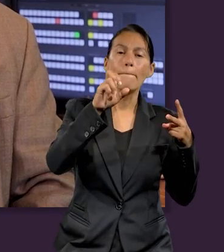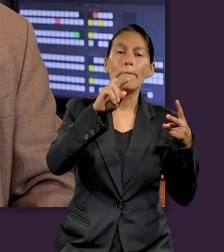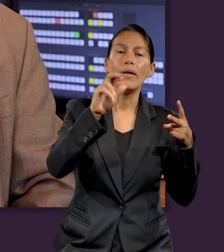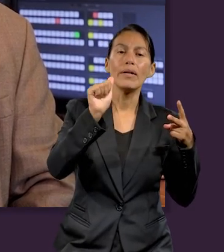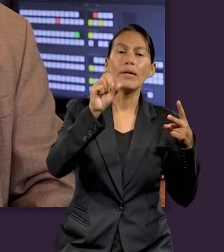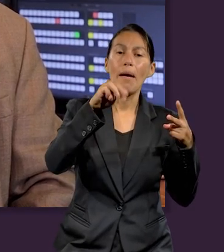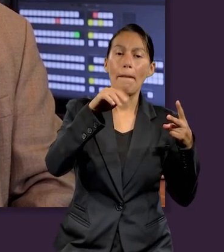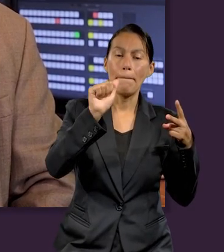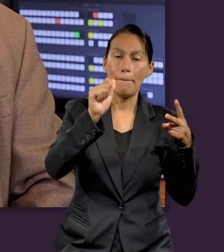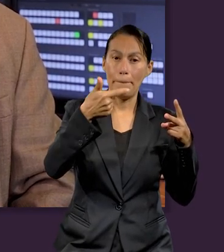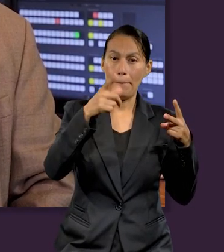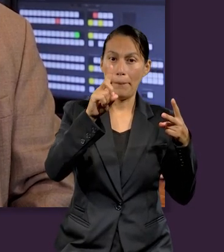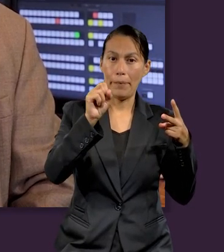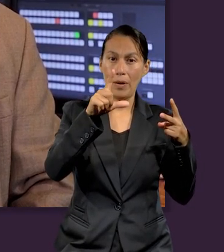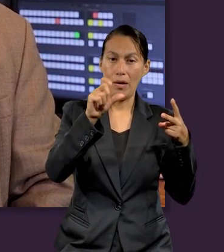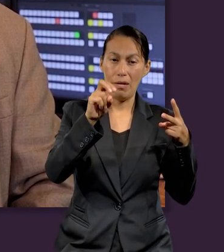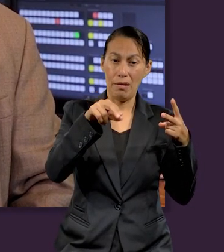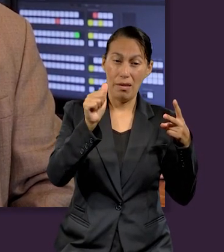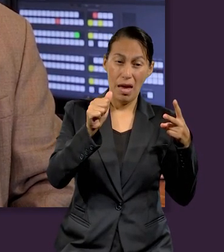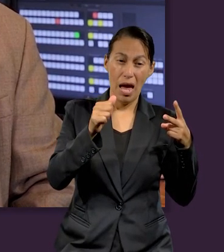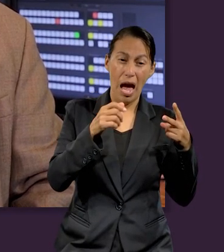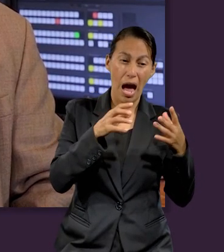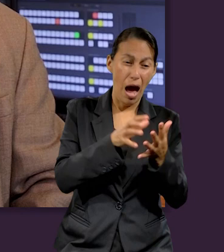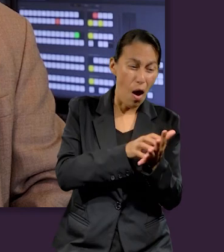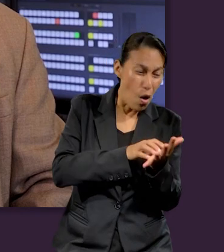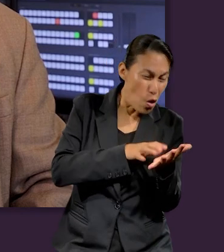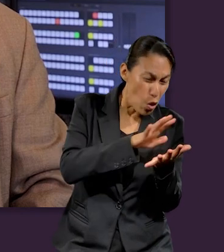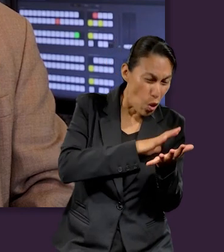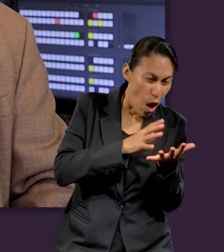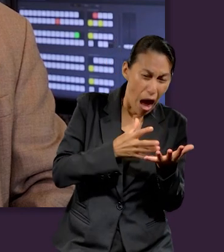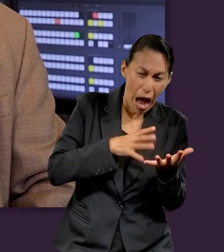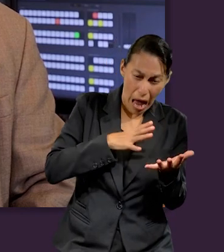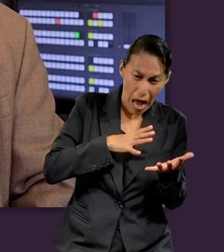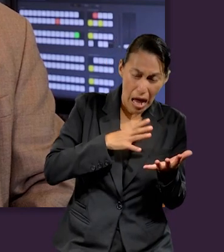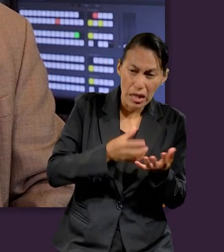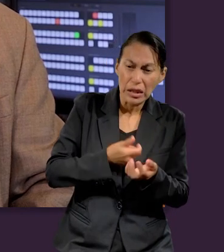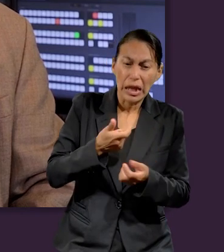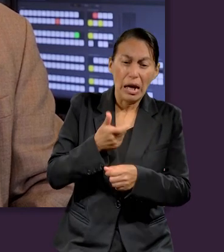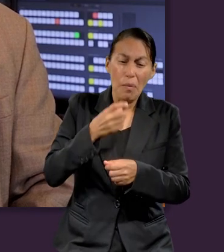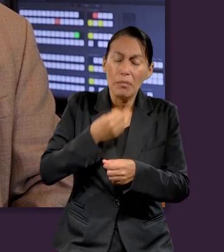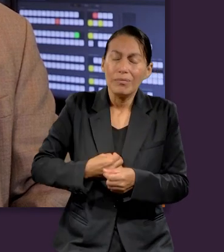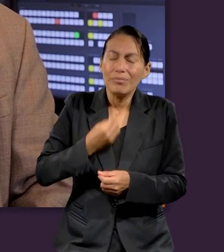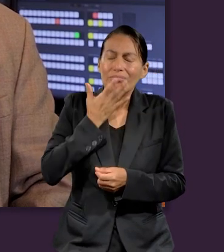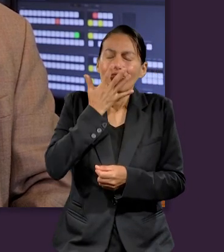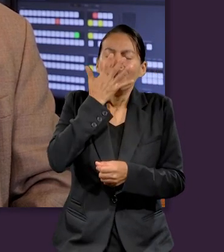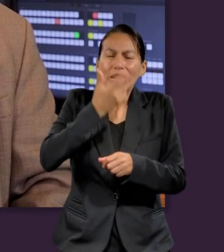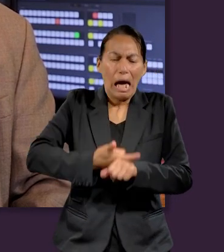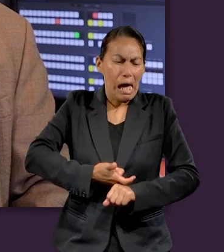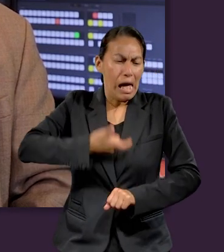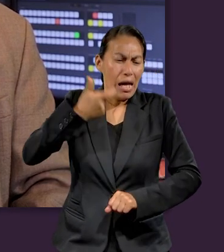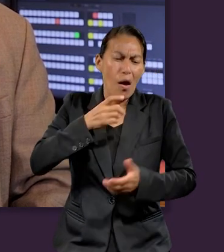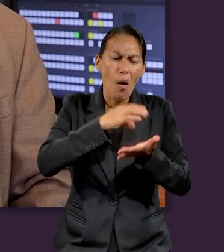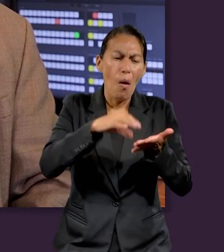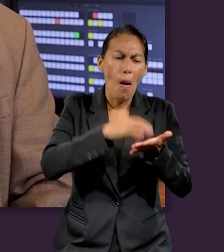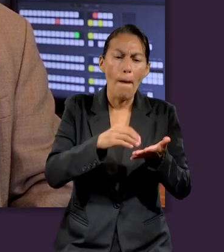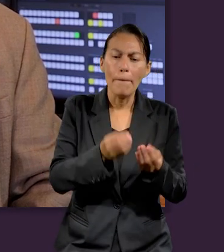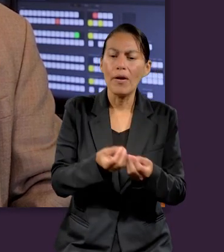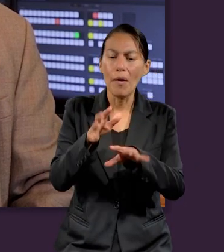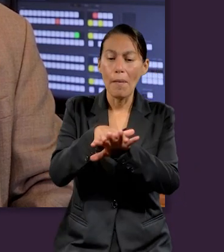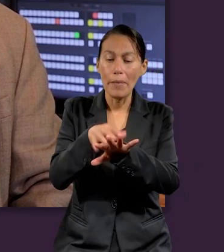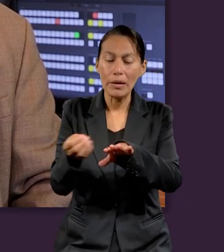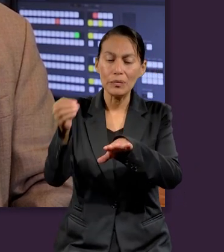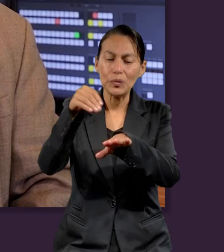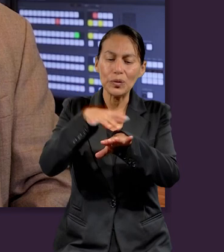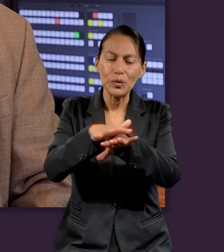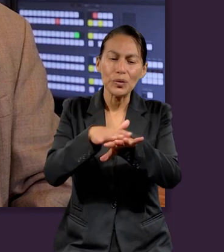Quiero mencionar a la Magdalena, que invirtió todos sus ahorros para comprar un perfume